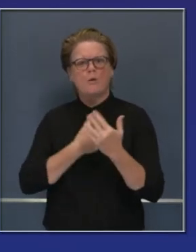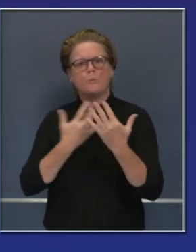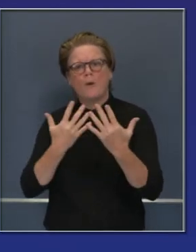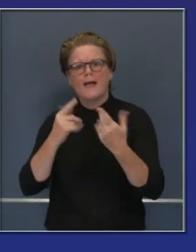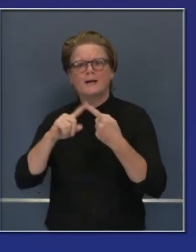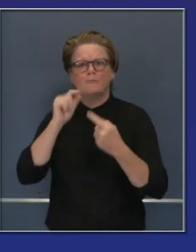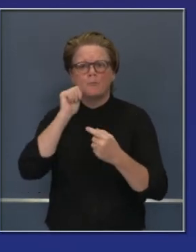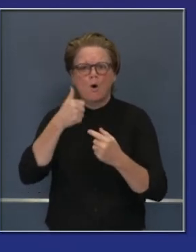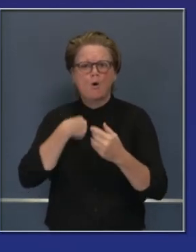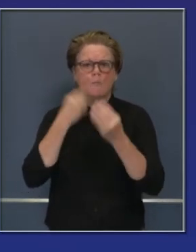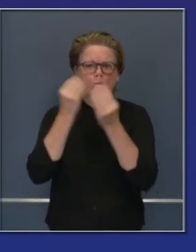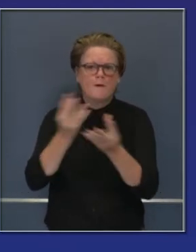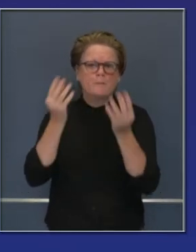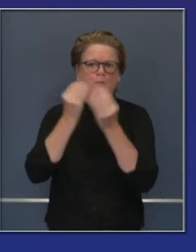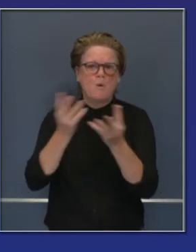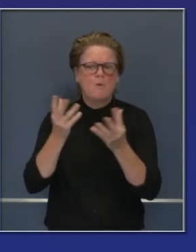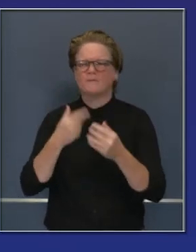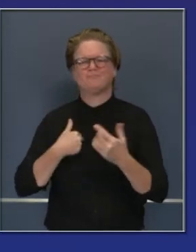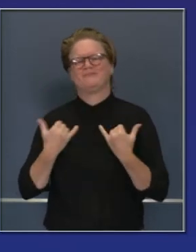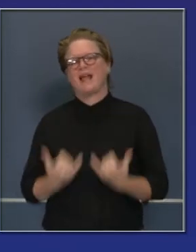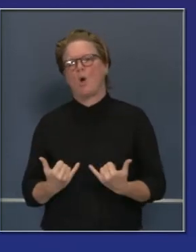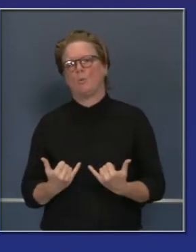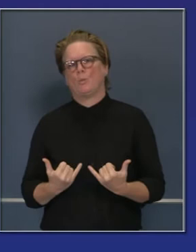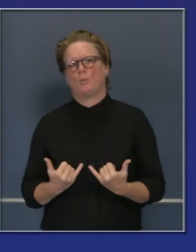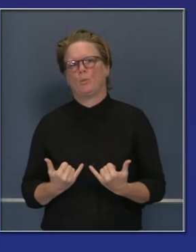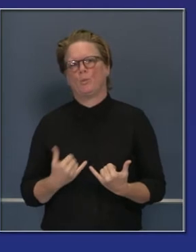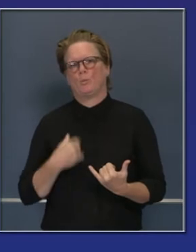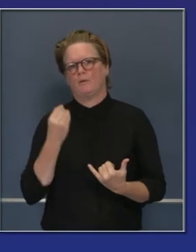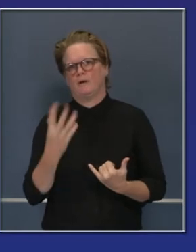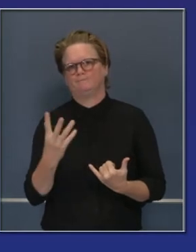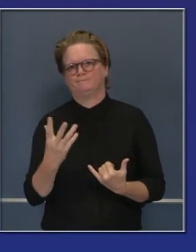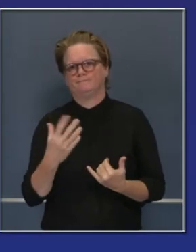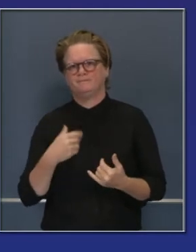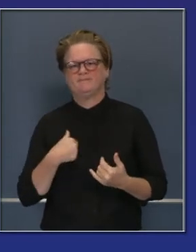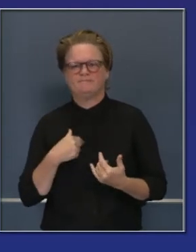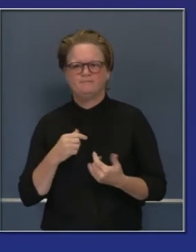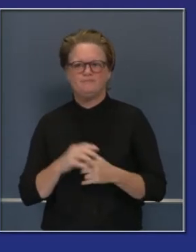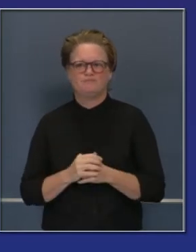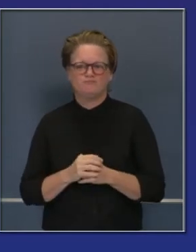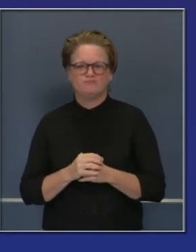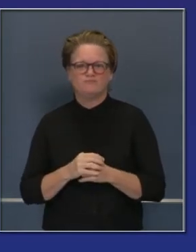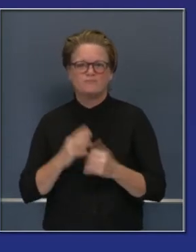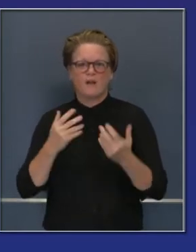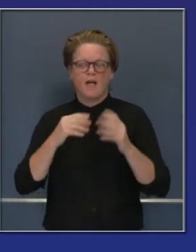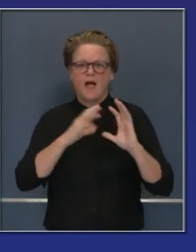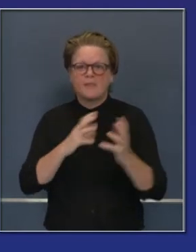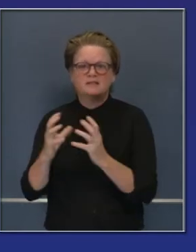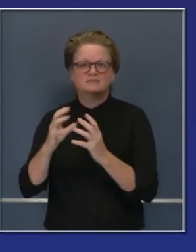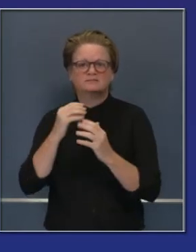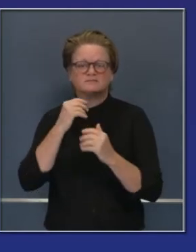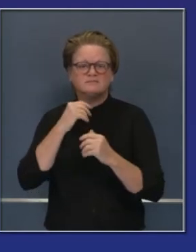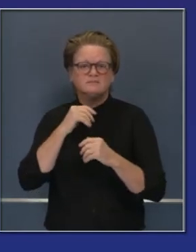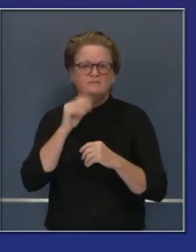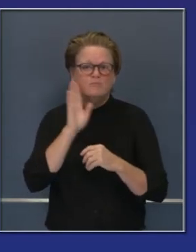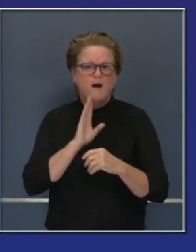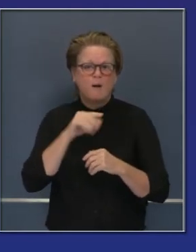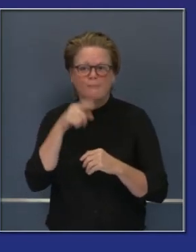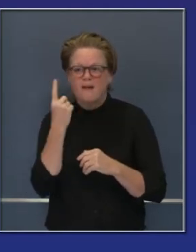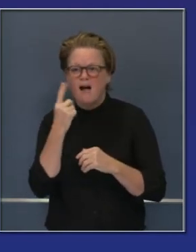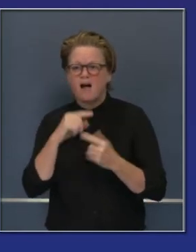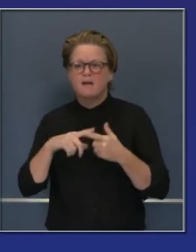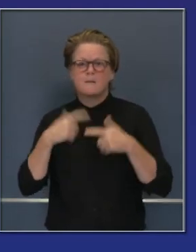niveles que estamos proporcionando hoy sin esperar hasta martes. Cada grupo demográfico, racial, étnico